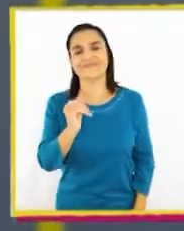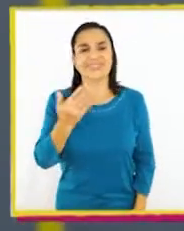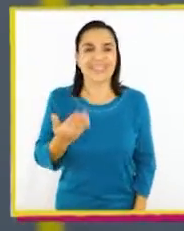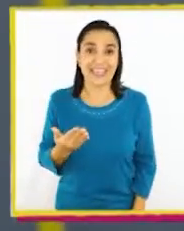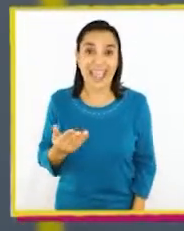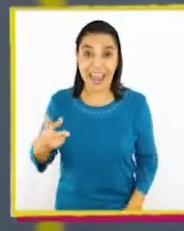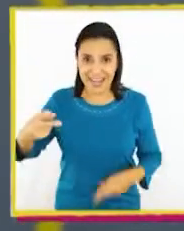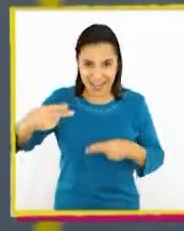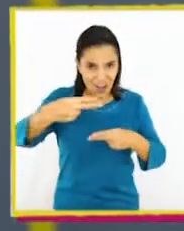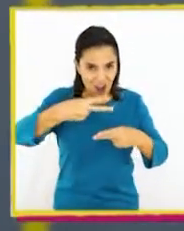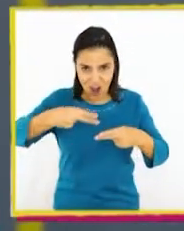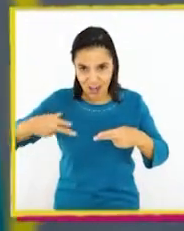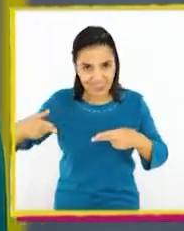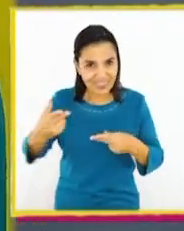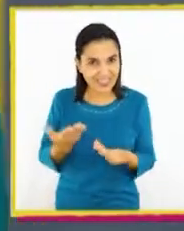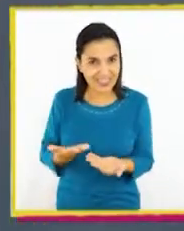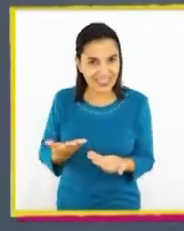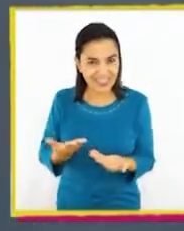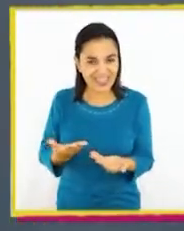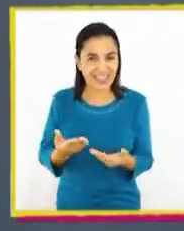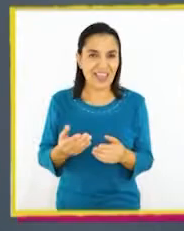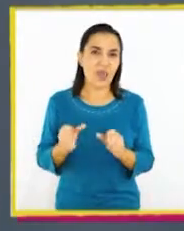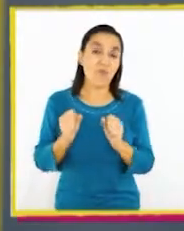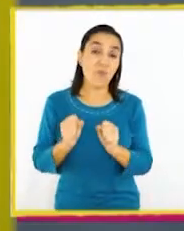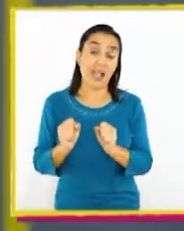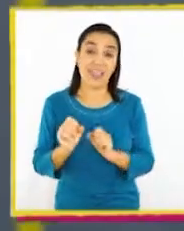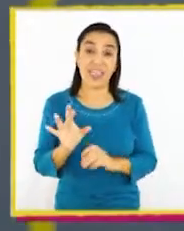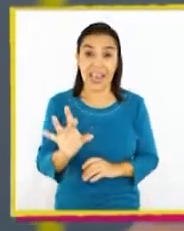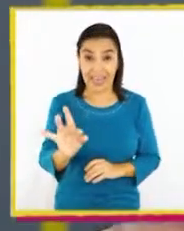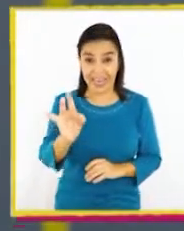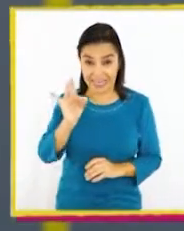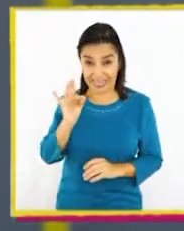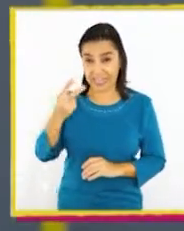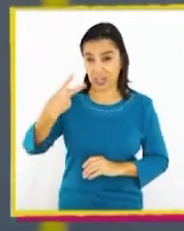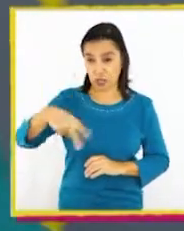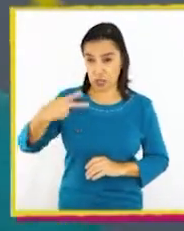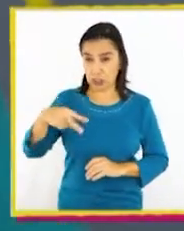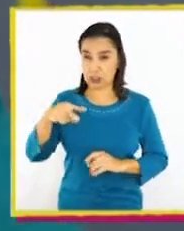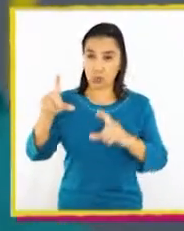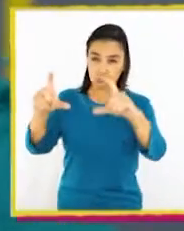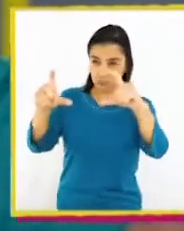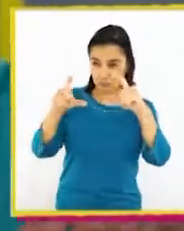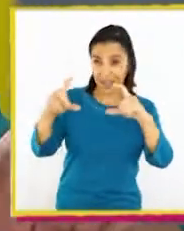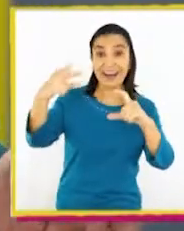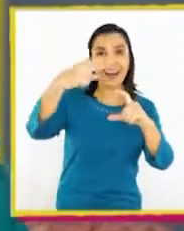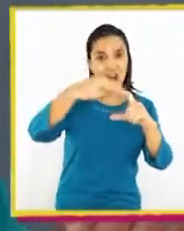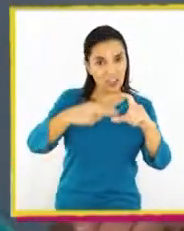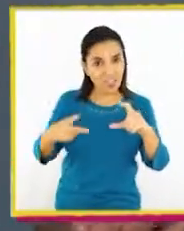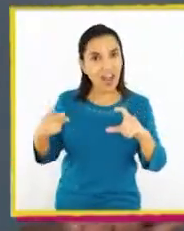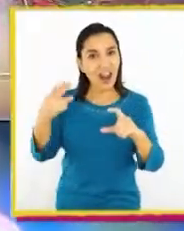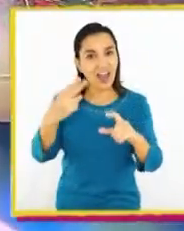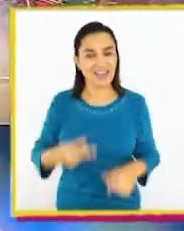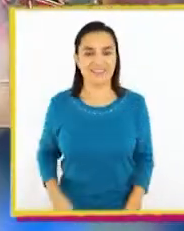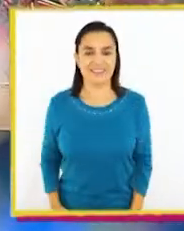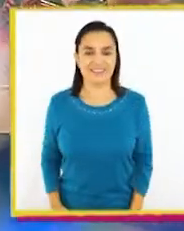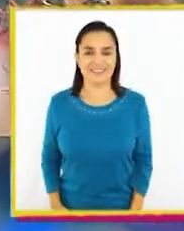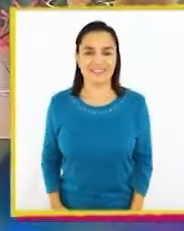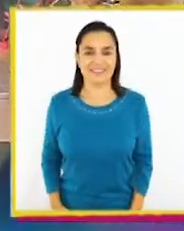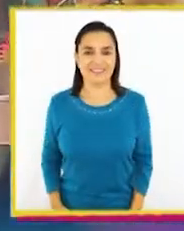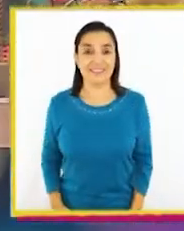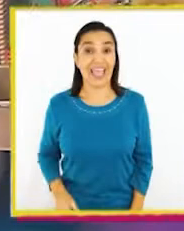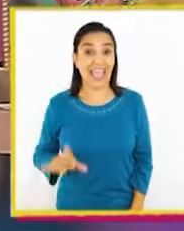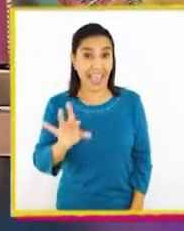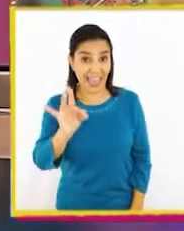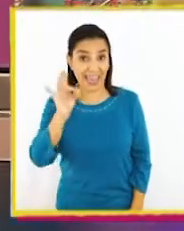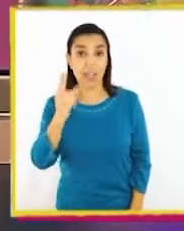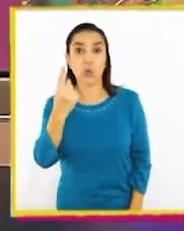¡Claro! ¡Que lo recorte! Puedes elegir una de las noticias de ese día y recortarla. Y